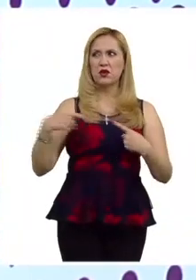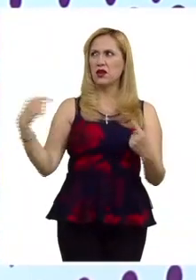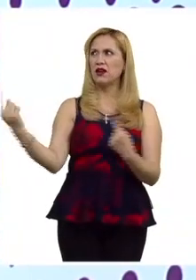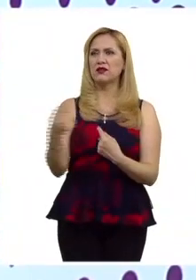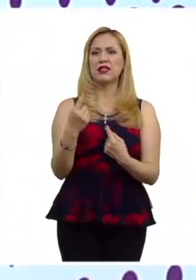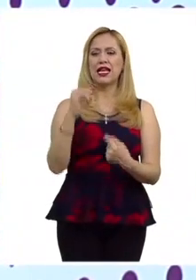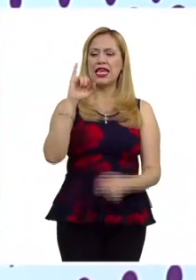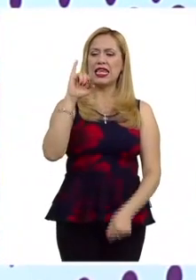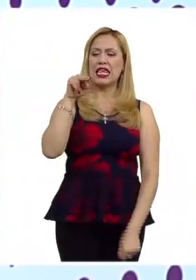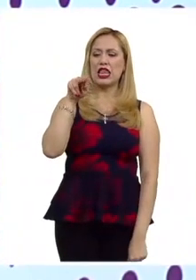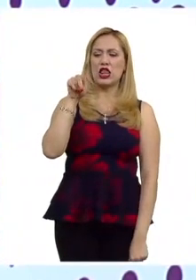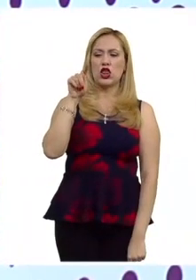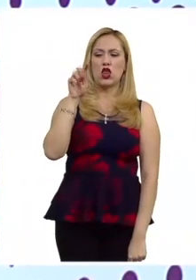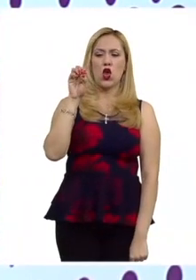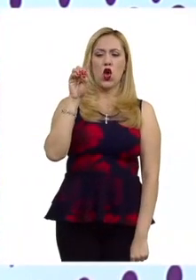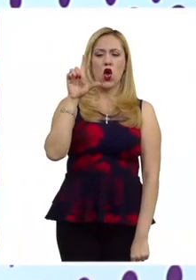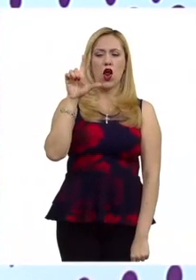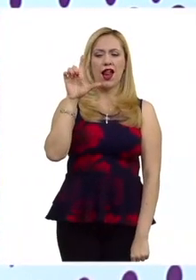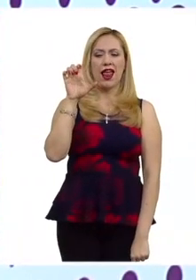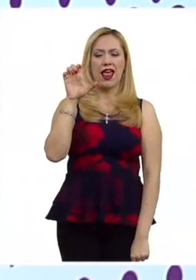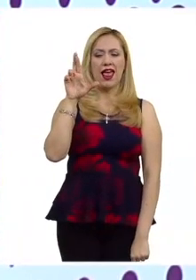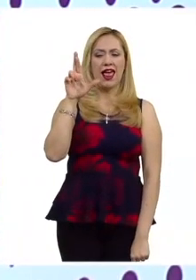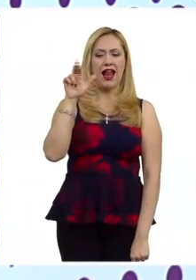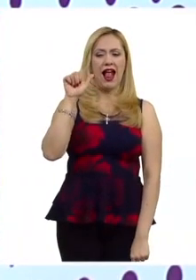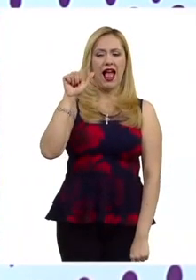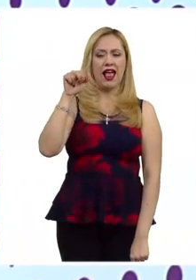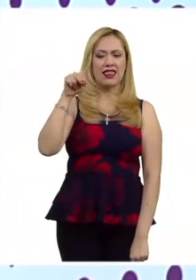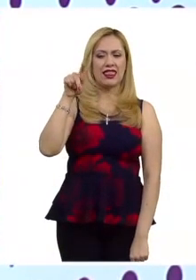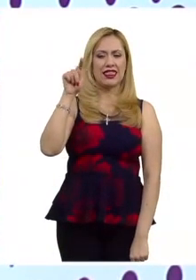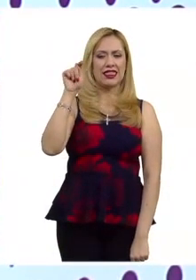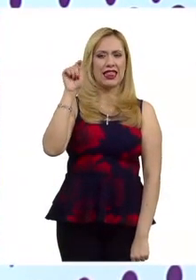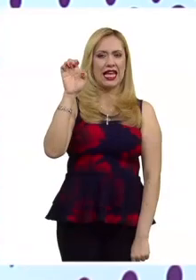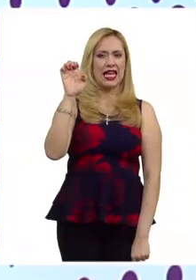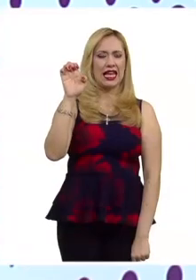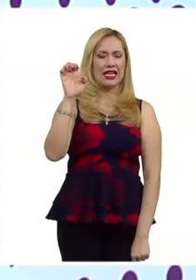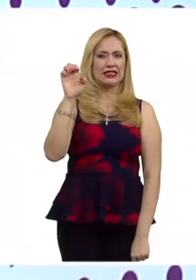unos ejemplos antes de irnos al primer corte de cuáles serían casos